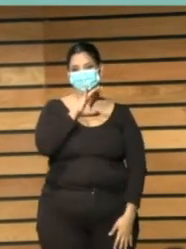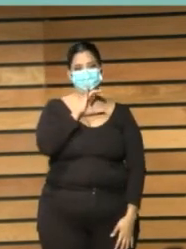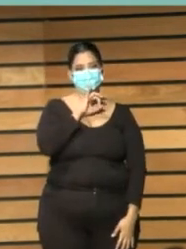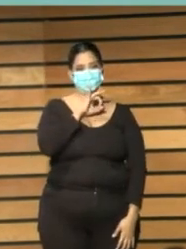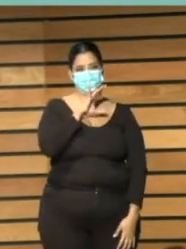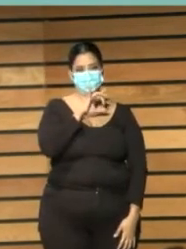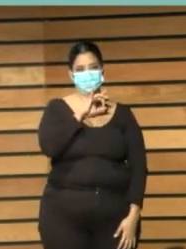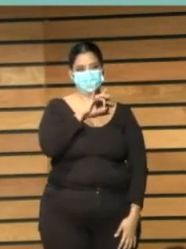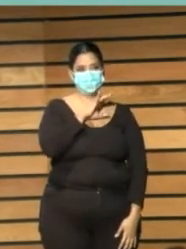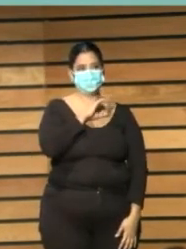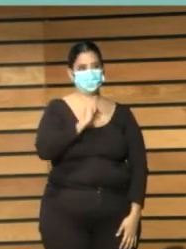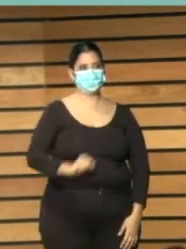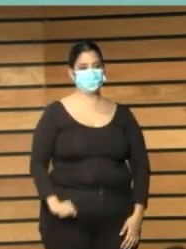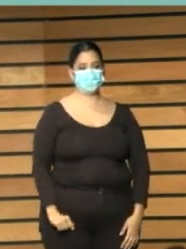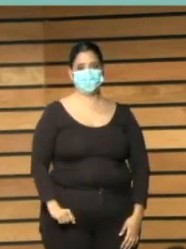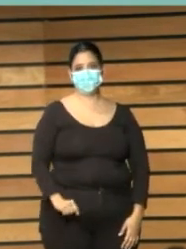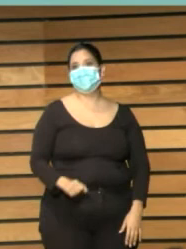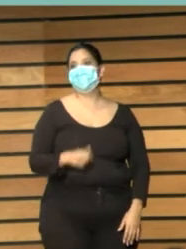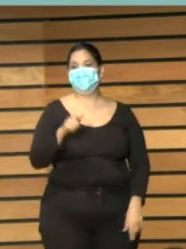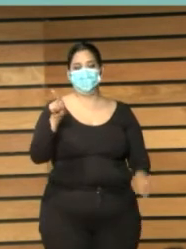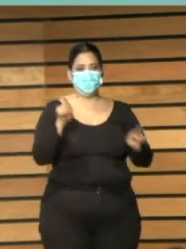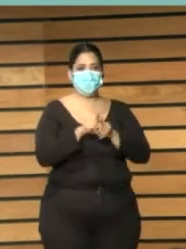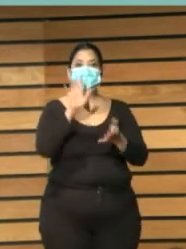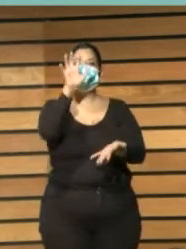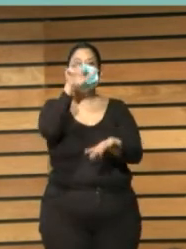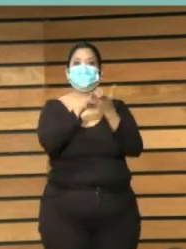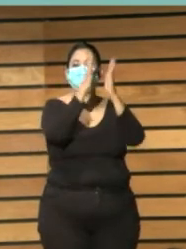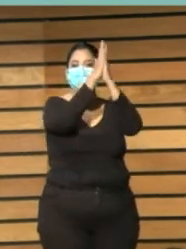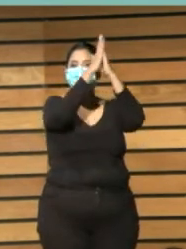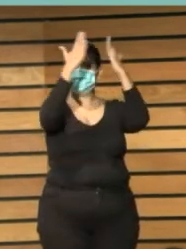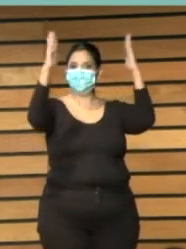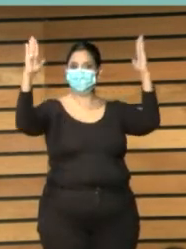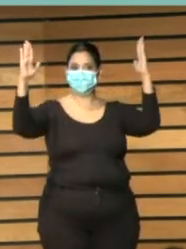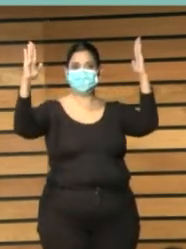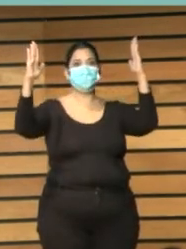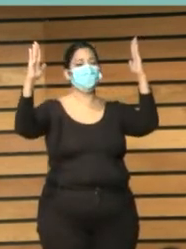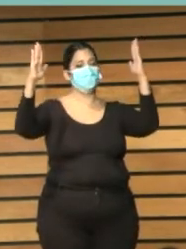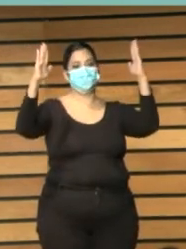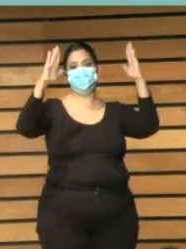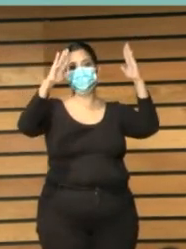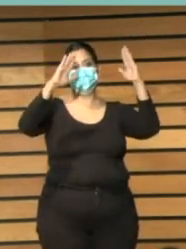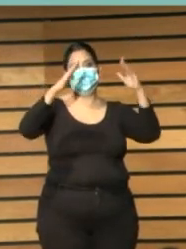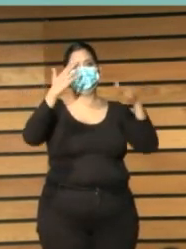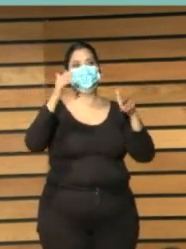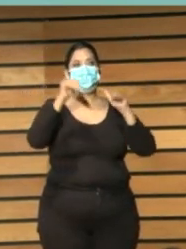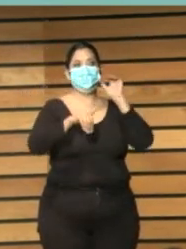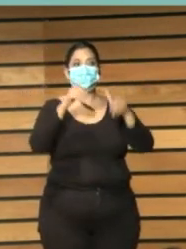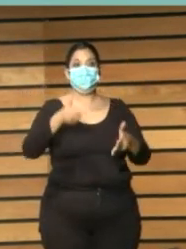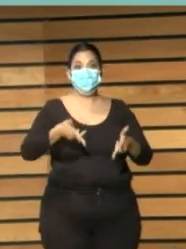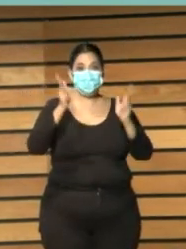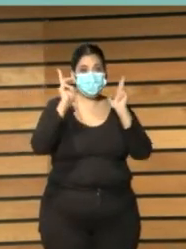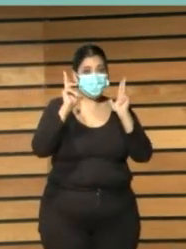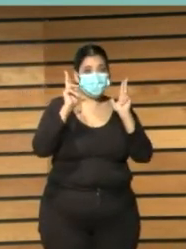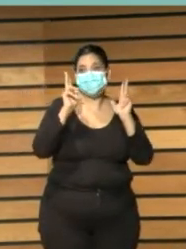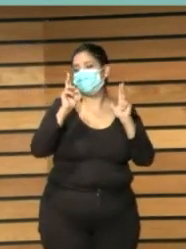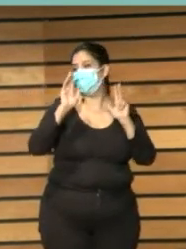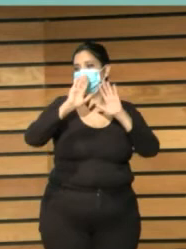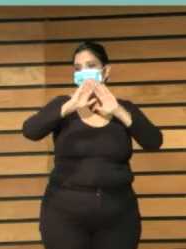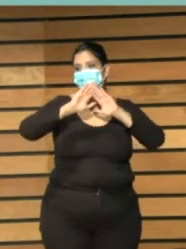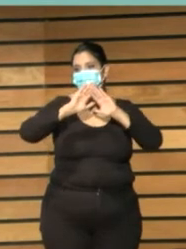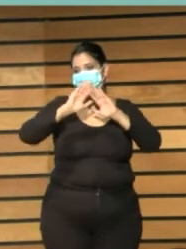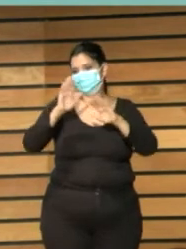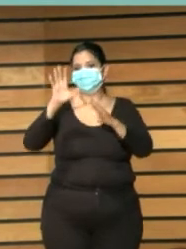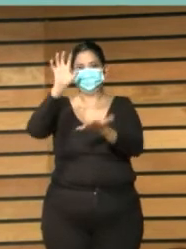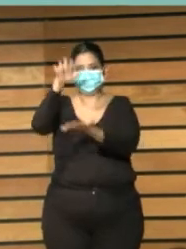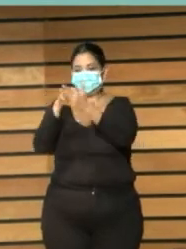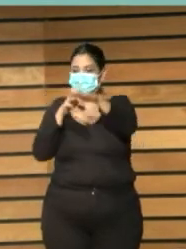pero bueno es como una reafirmación de que las bibliotecas somos el último reducto de la democracia en las que todo el mundo puede entrar y